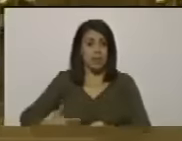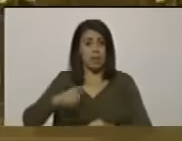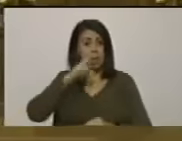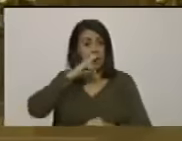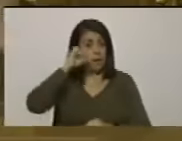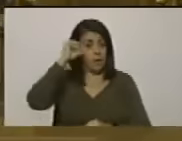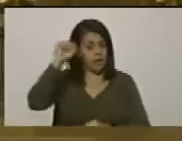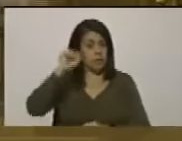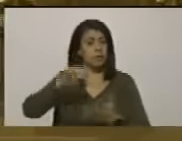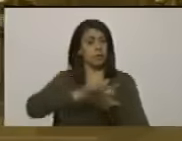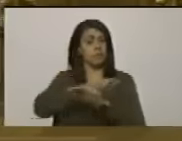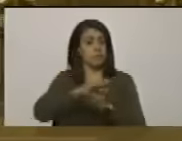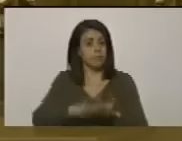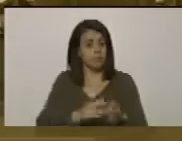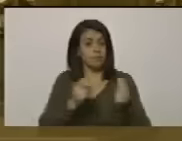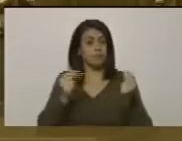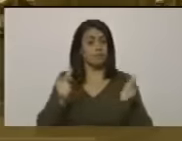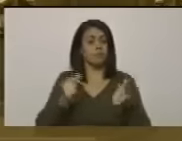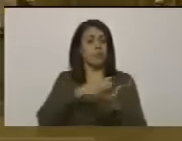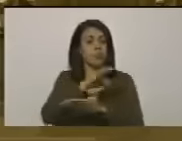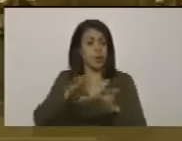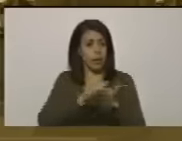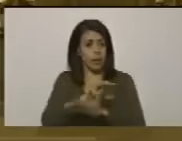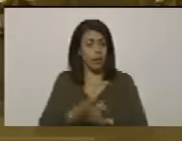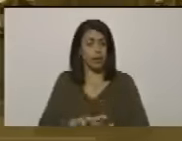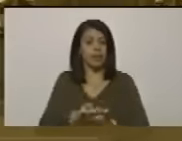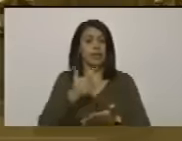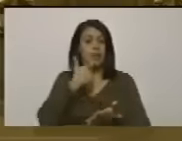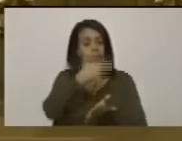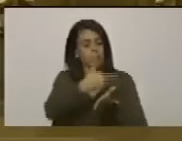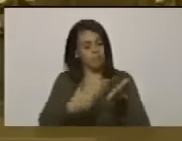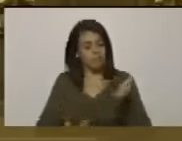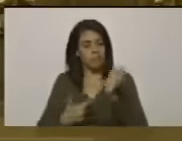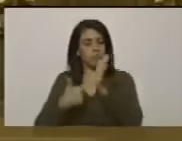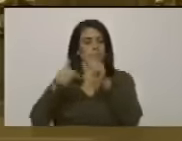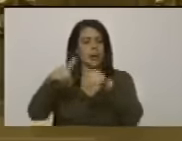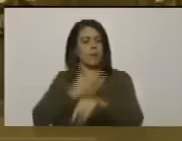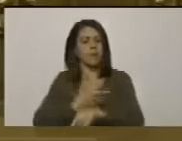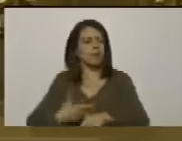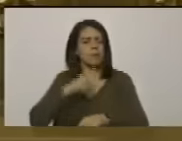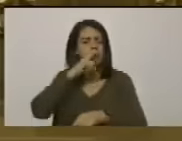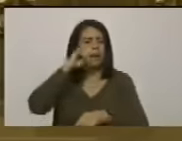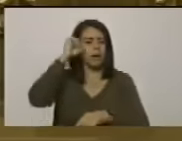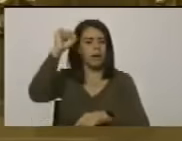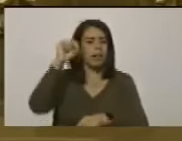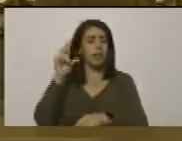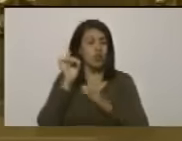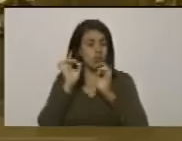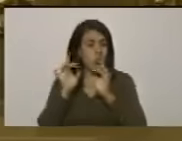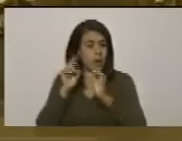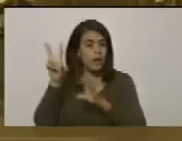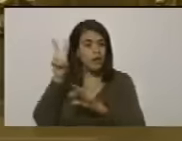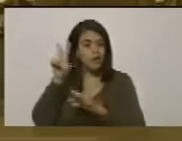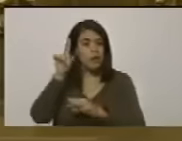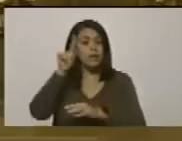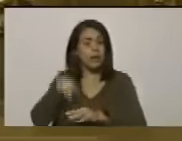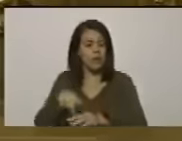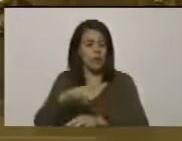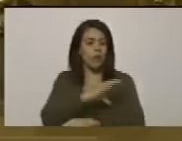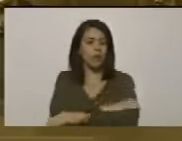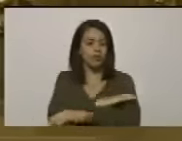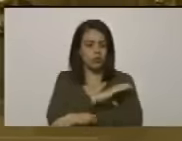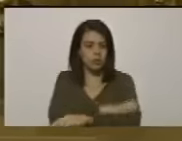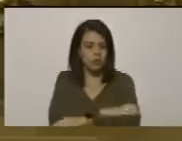pueda resolver también los problemas y hacer planteamientos porque si al presidente maduro le duele a venezuela a nosotros la